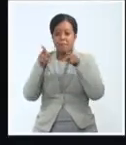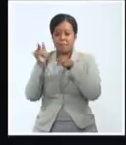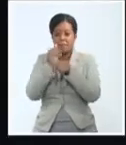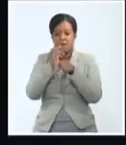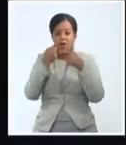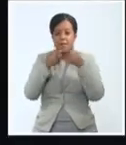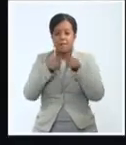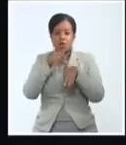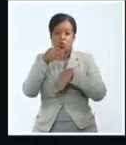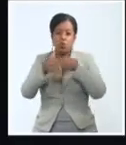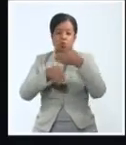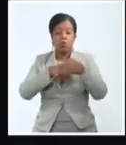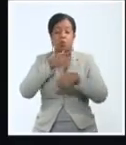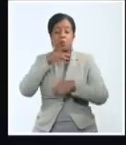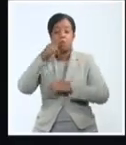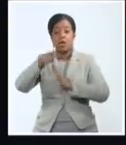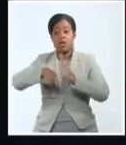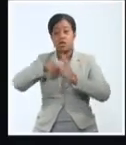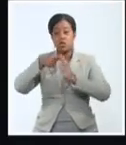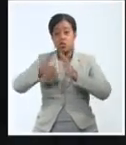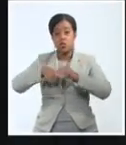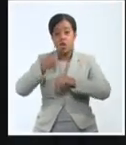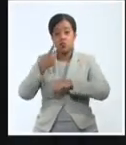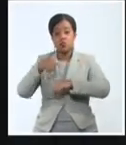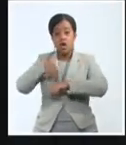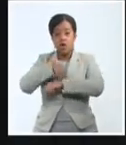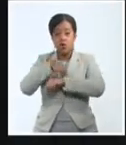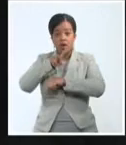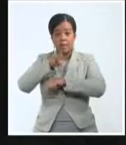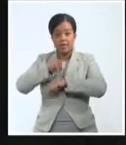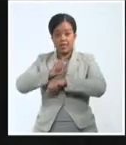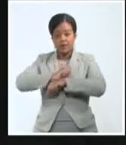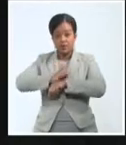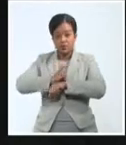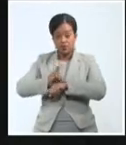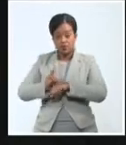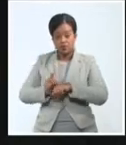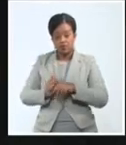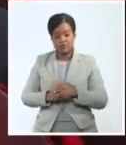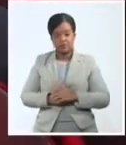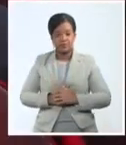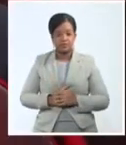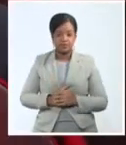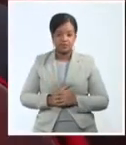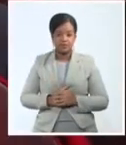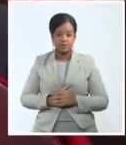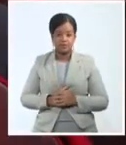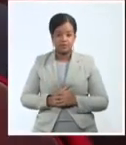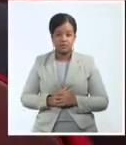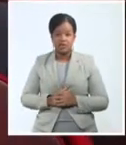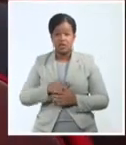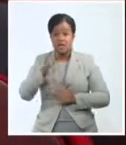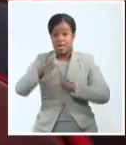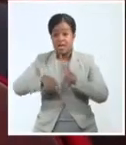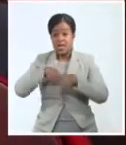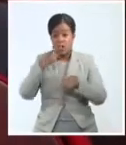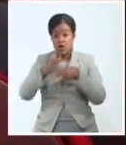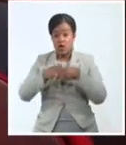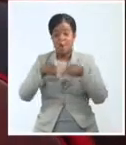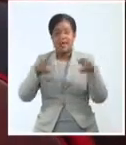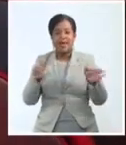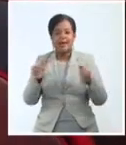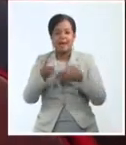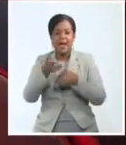creativo lo condujo a un largometraje de una hora veinte minutos. La proyección especial de la película La Caja Negra se